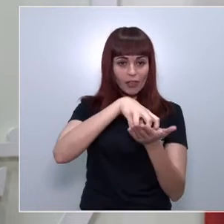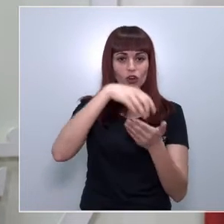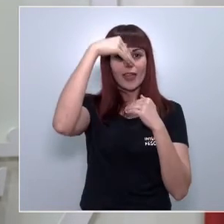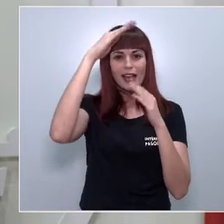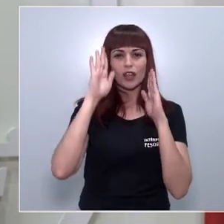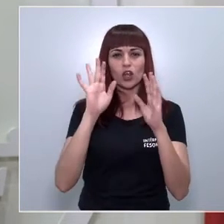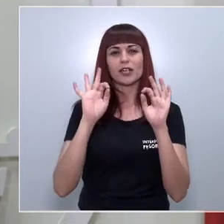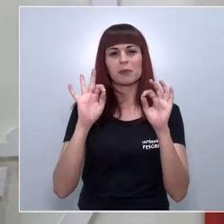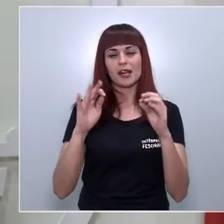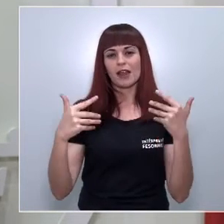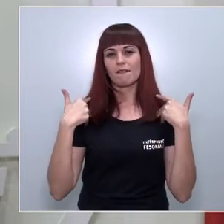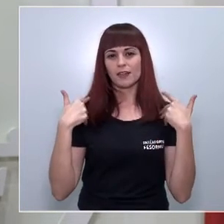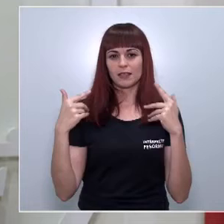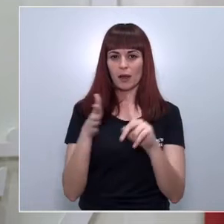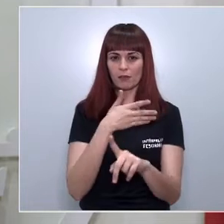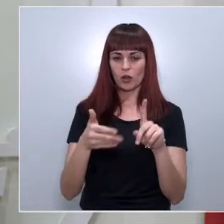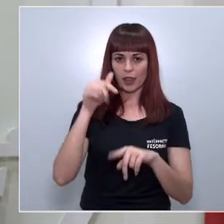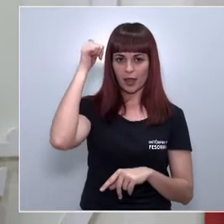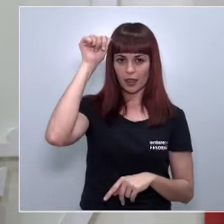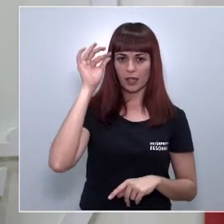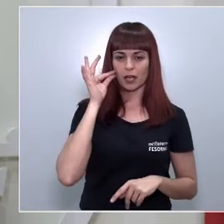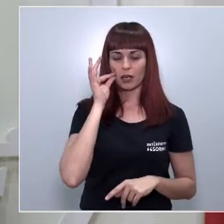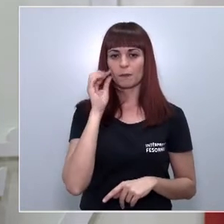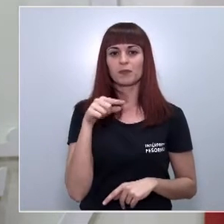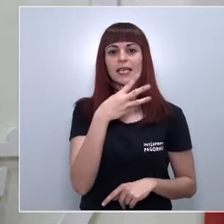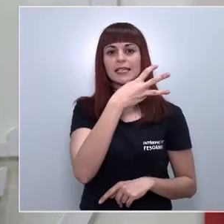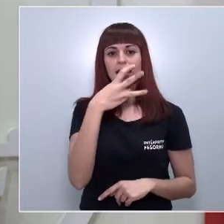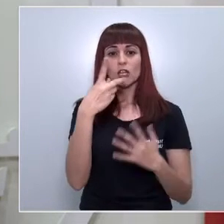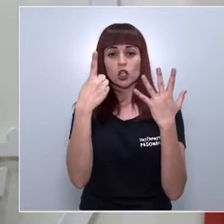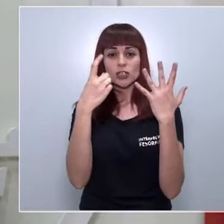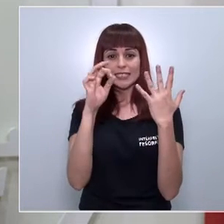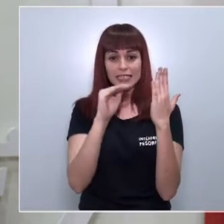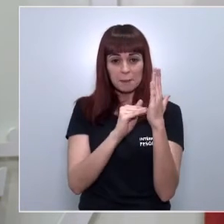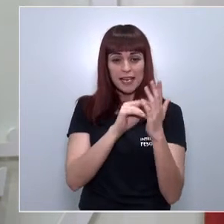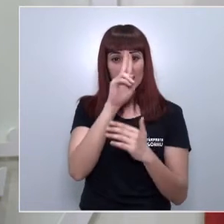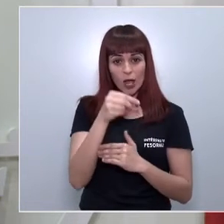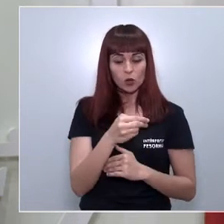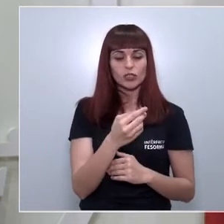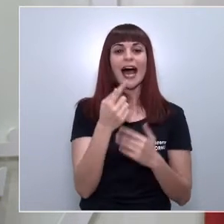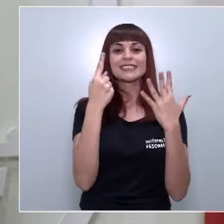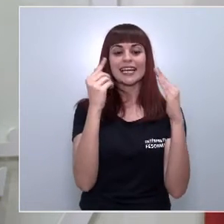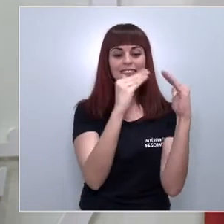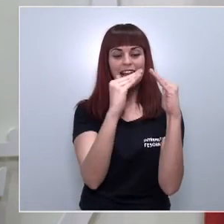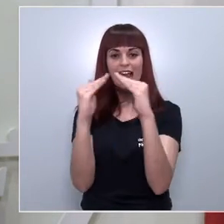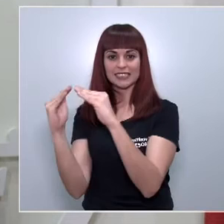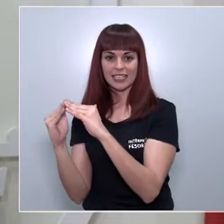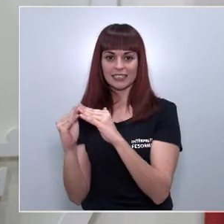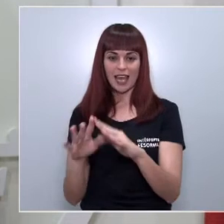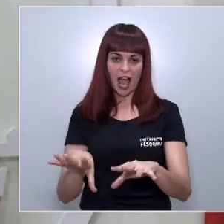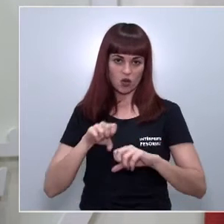a las víctimas de violencia de género y 360.000 euros a seis casas de acogida de mujeres